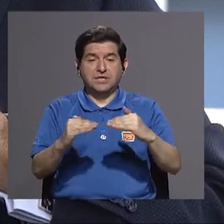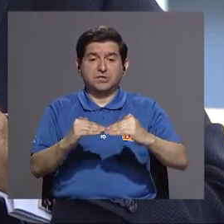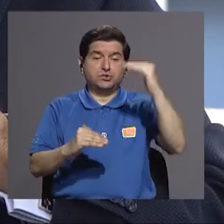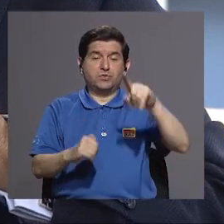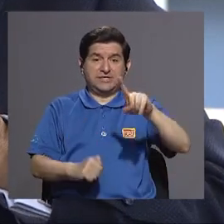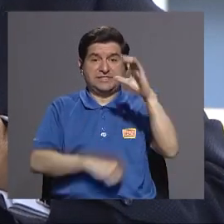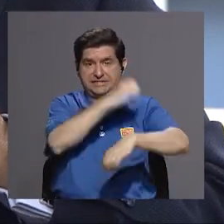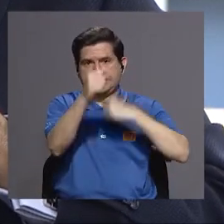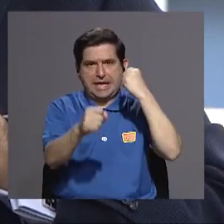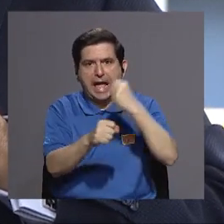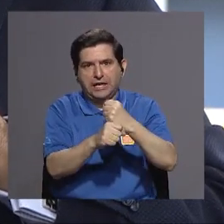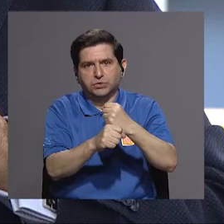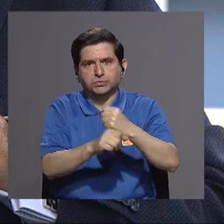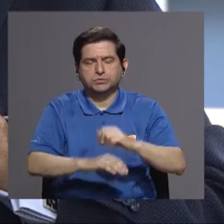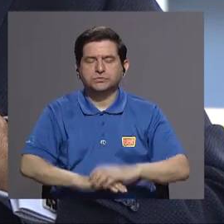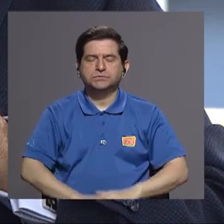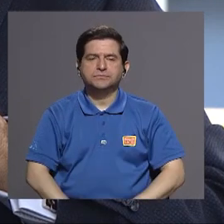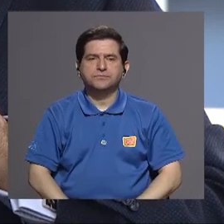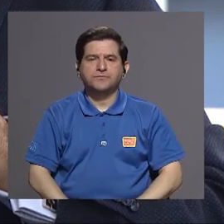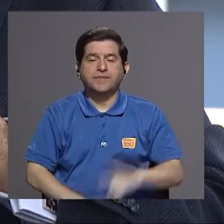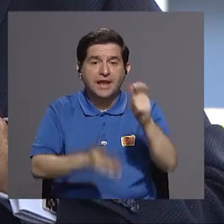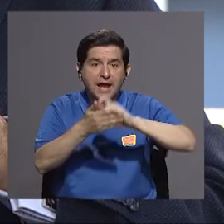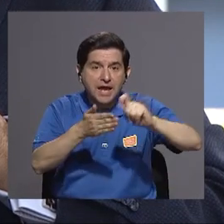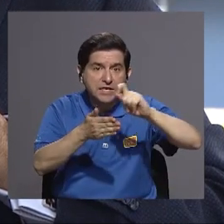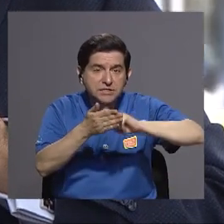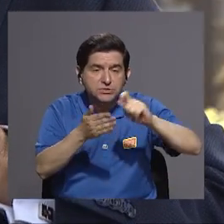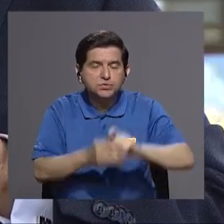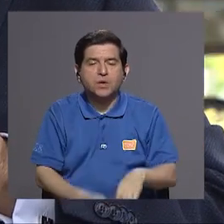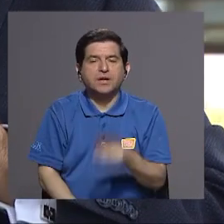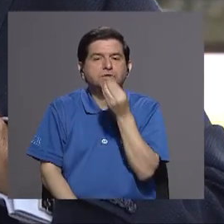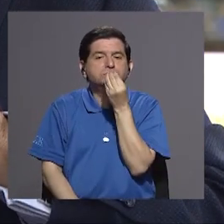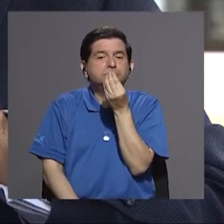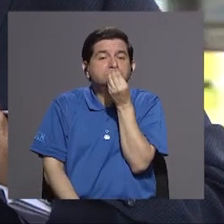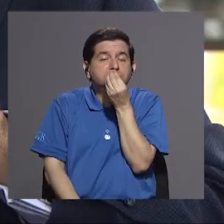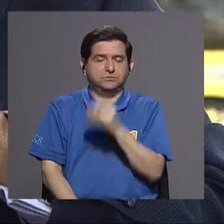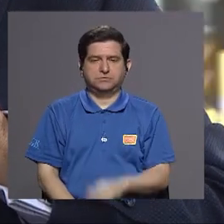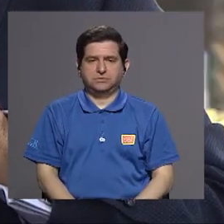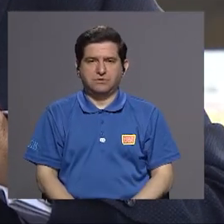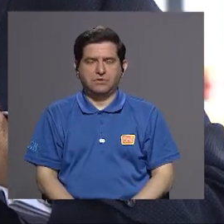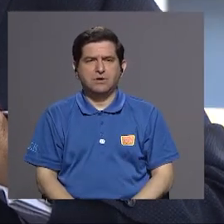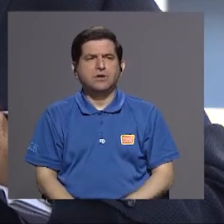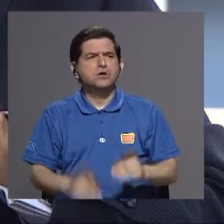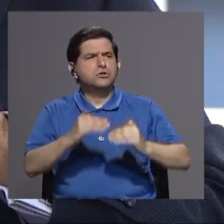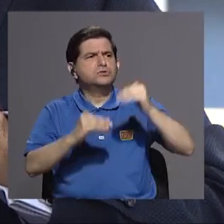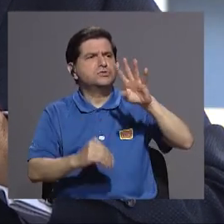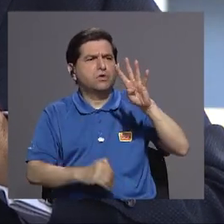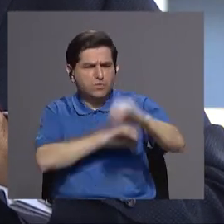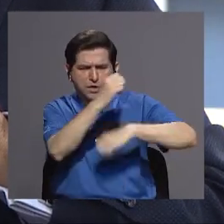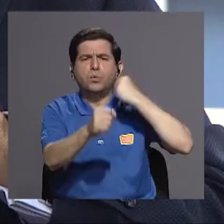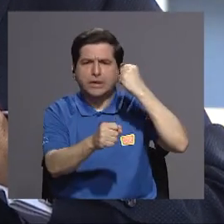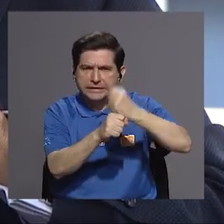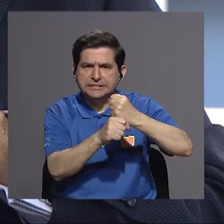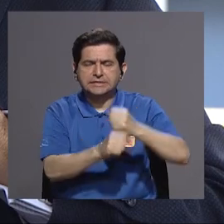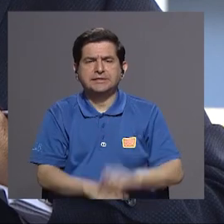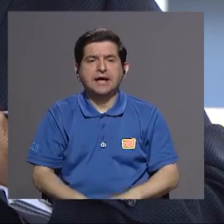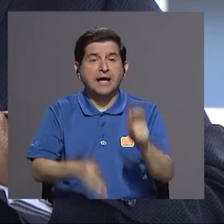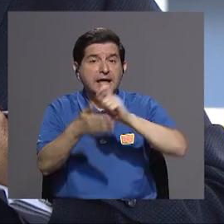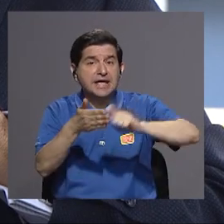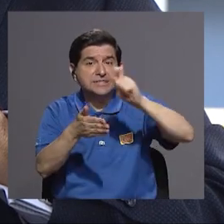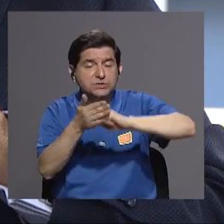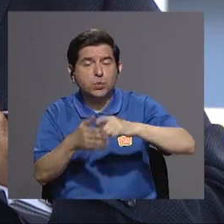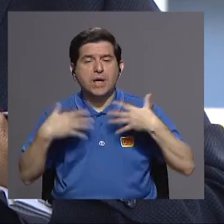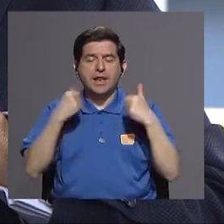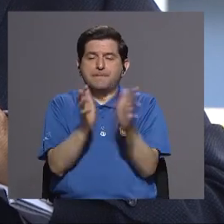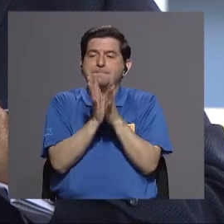tiene más de 100 años la escuela de nutrición que tiene más de 40 años también la escuela